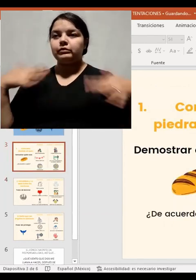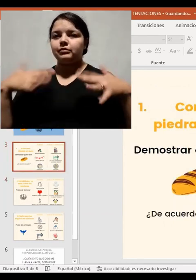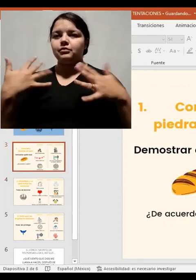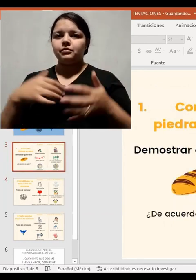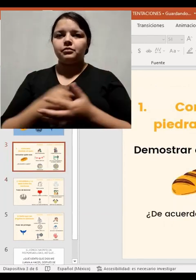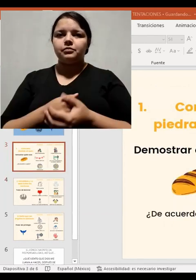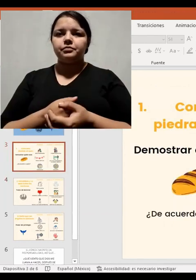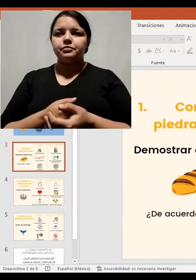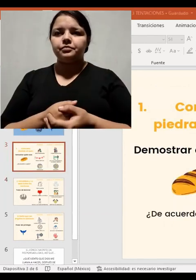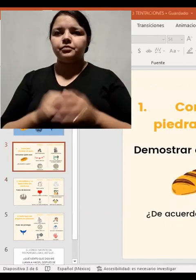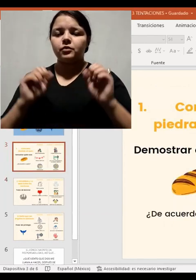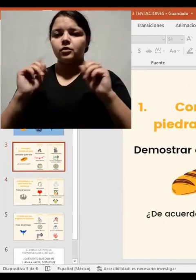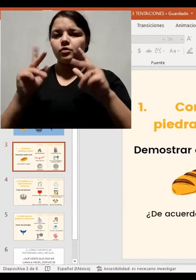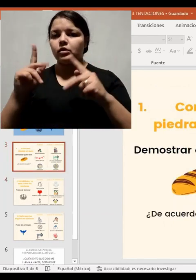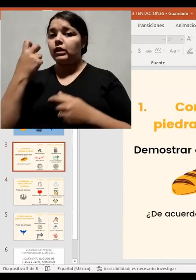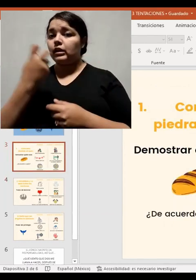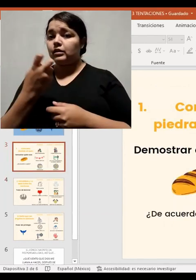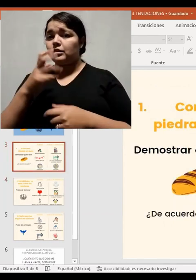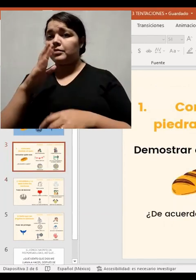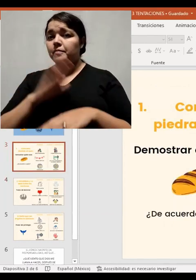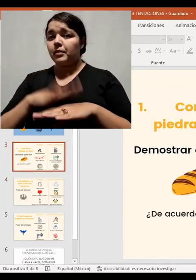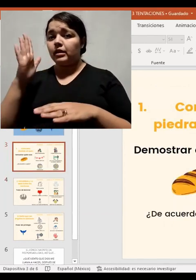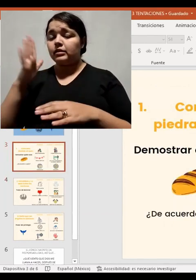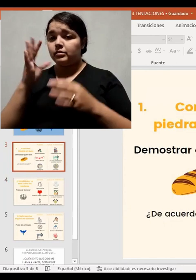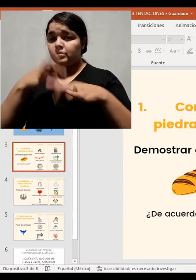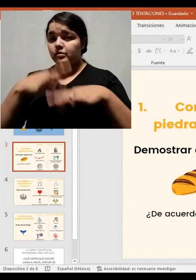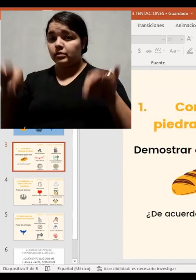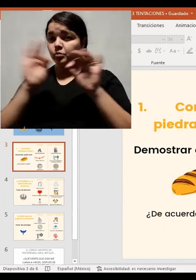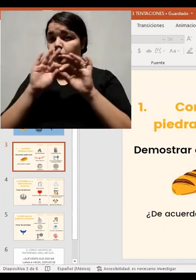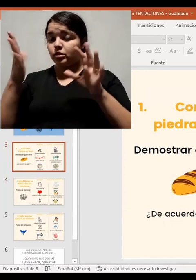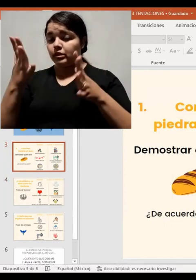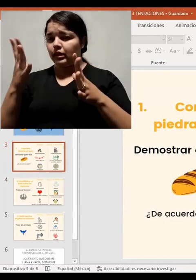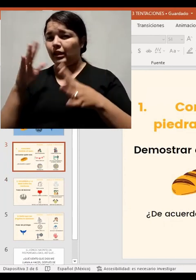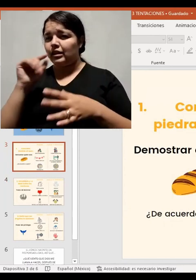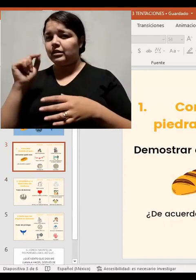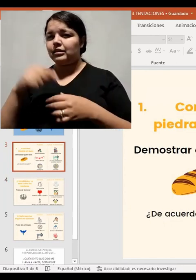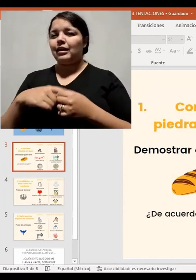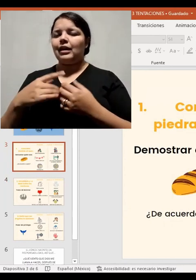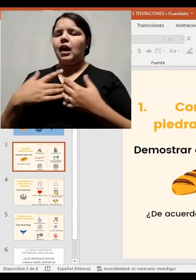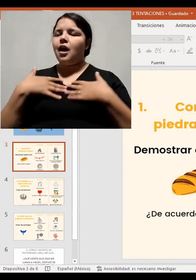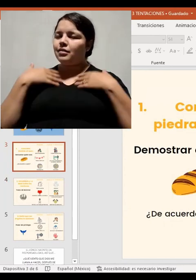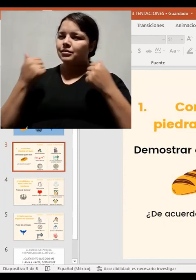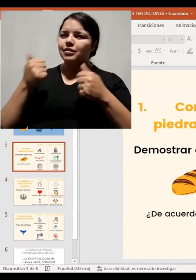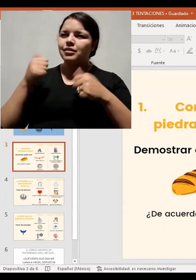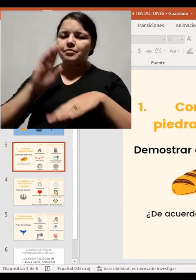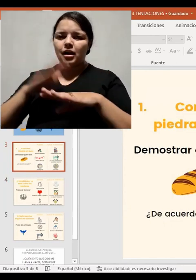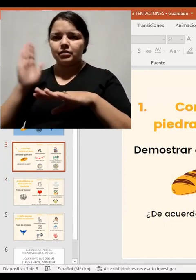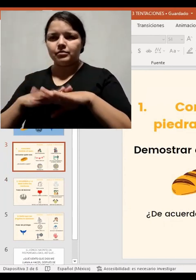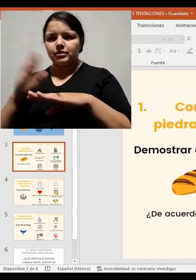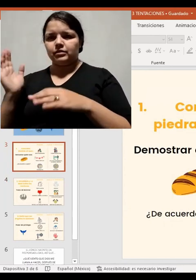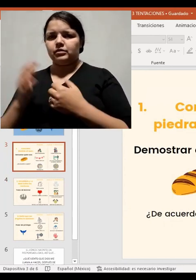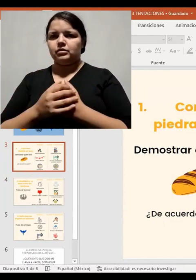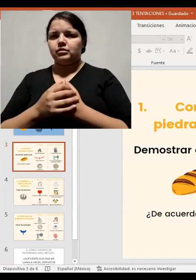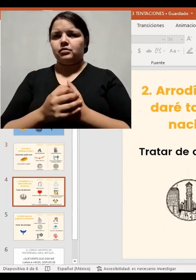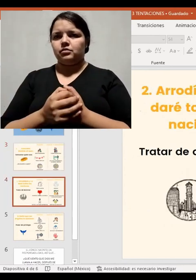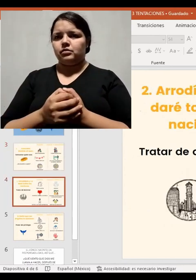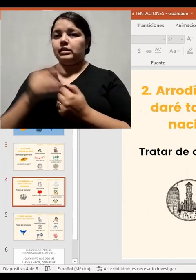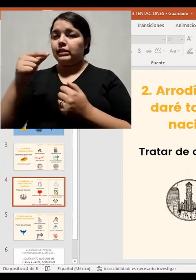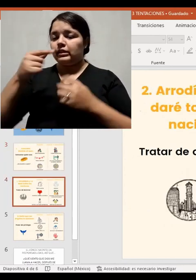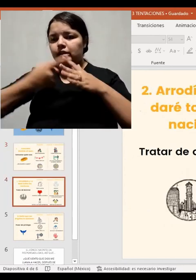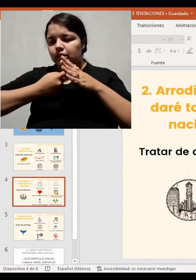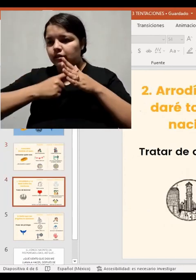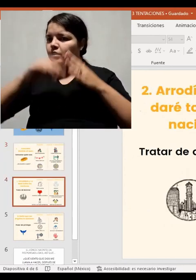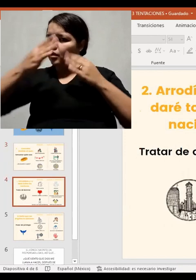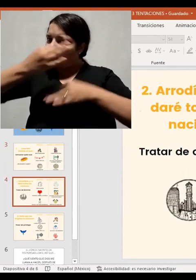es el que va a ser más ilustrador y nos va a dar a partir de todo.